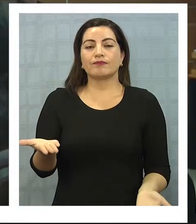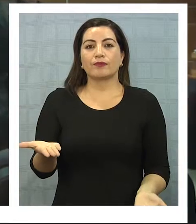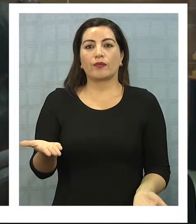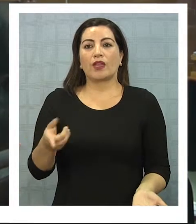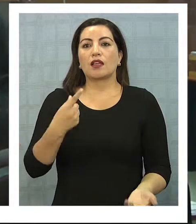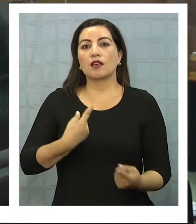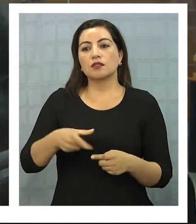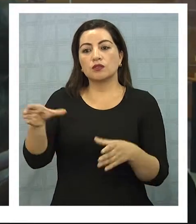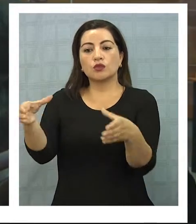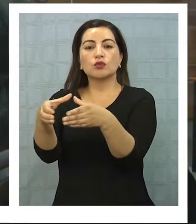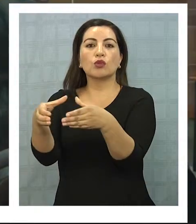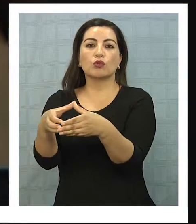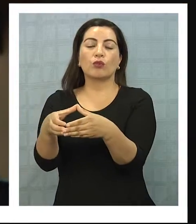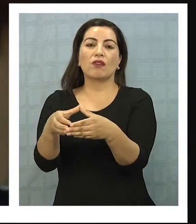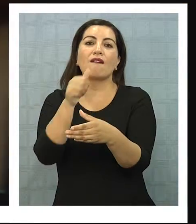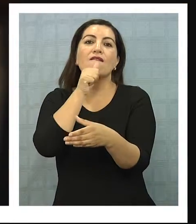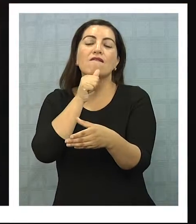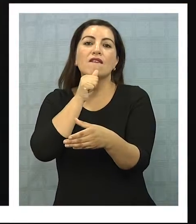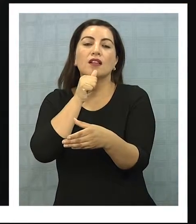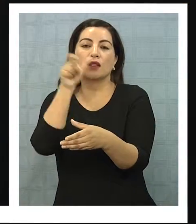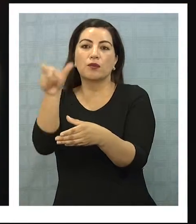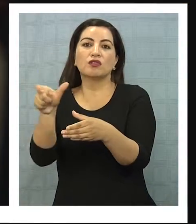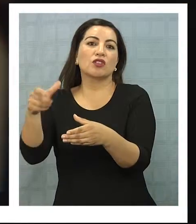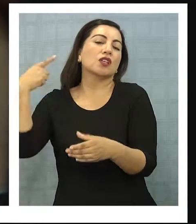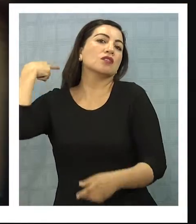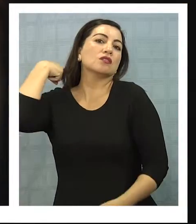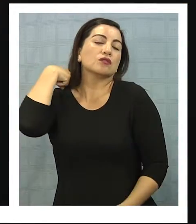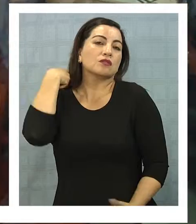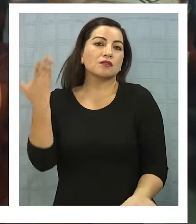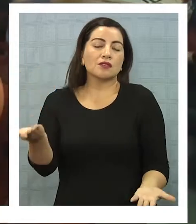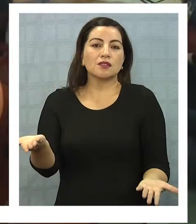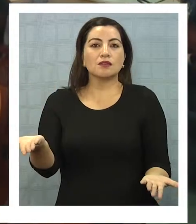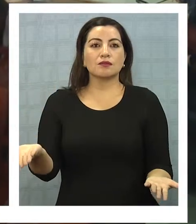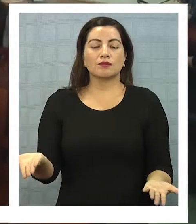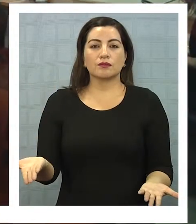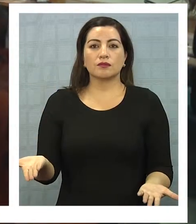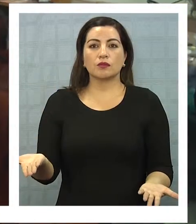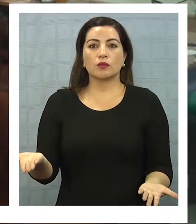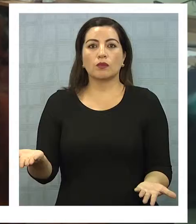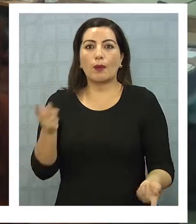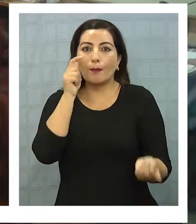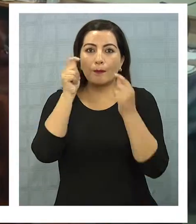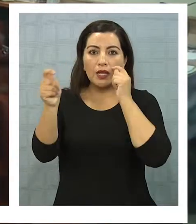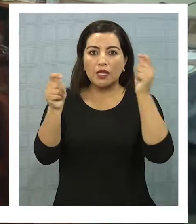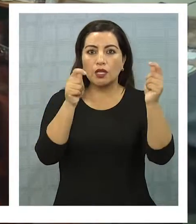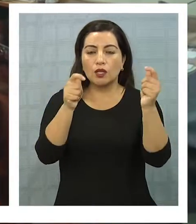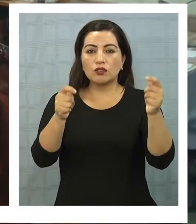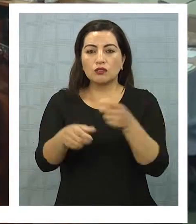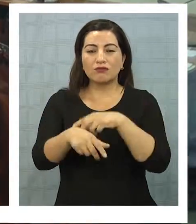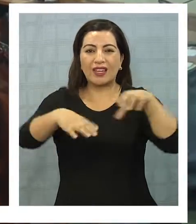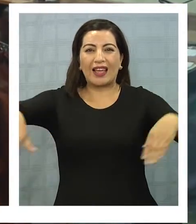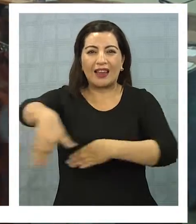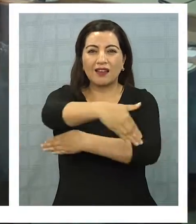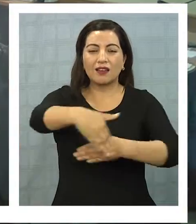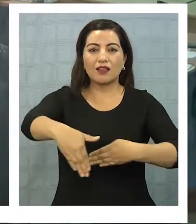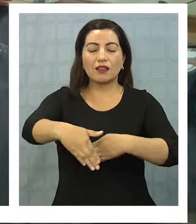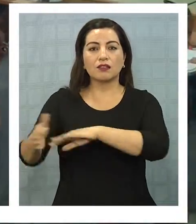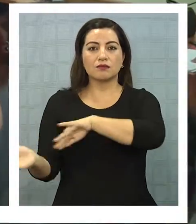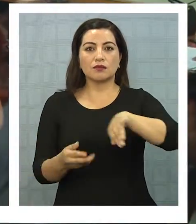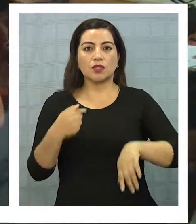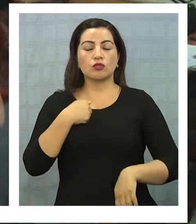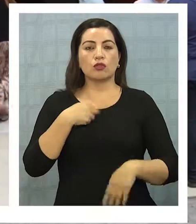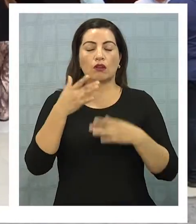ese grupo de gente inconsciente que es un peligro público. Yo estoy súper sorprendida por lo que le pasó.